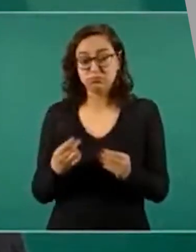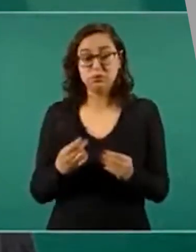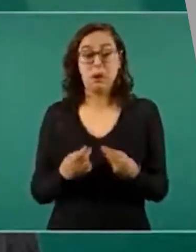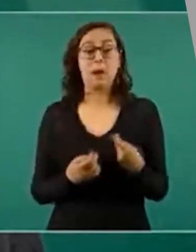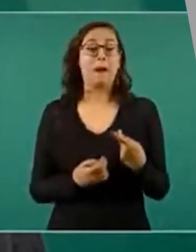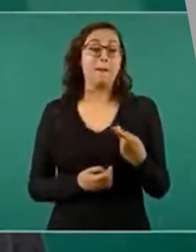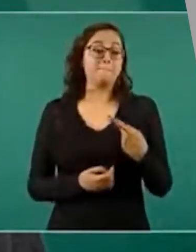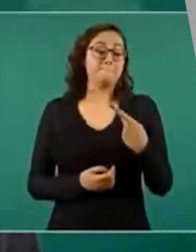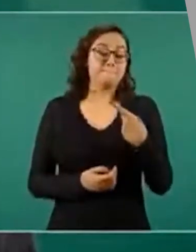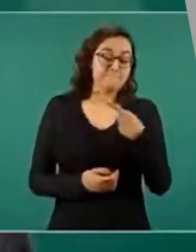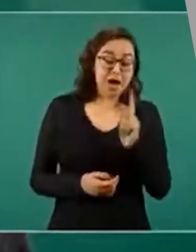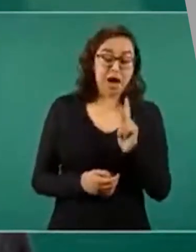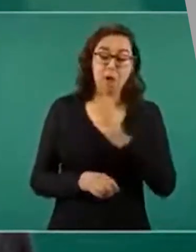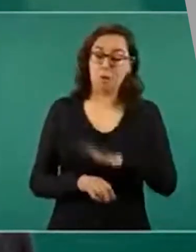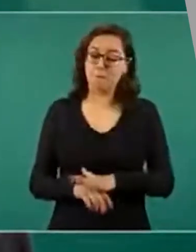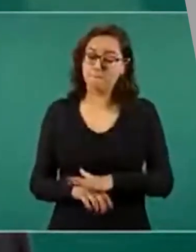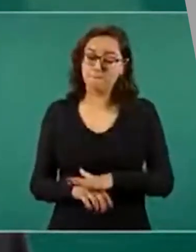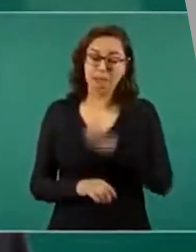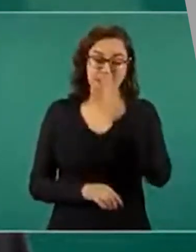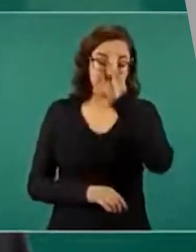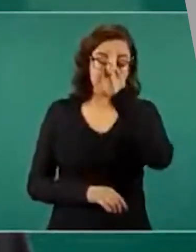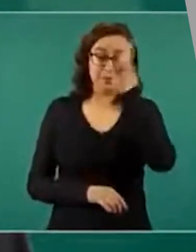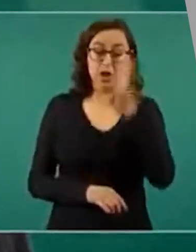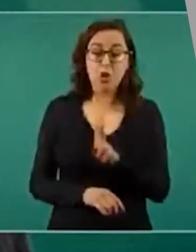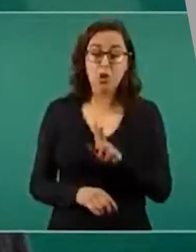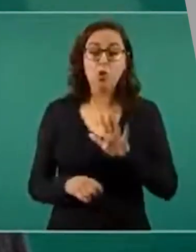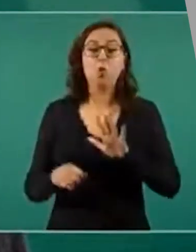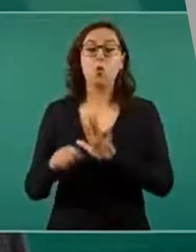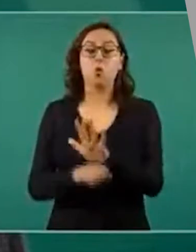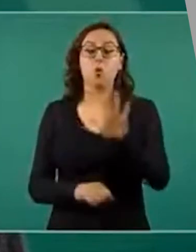inercias